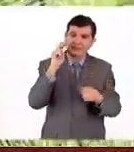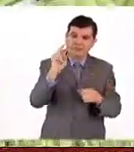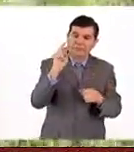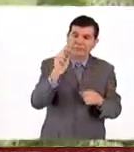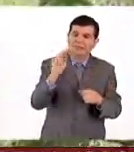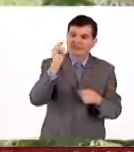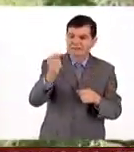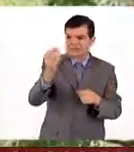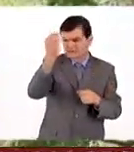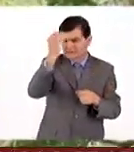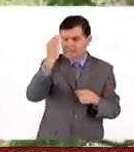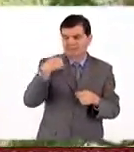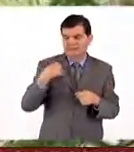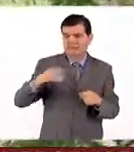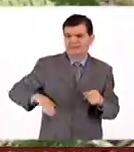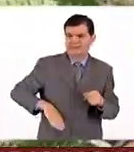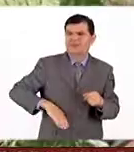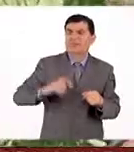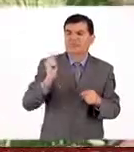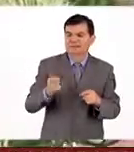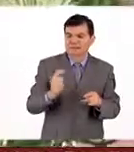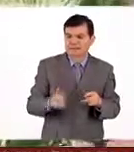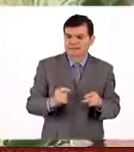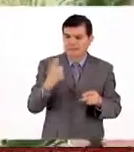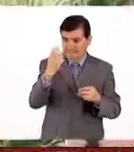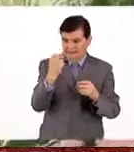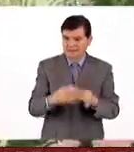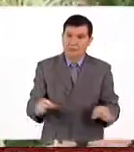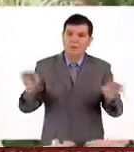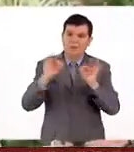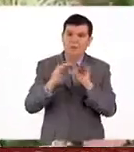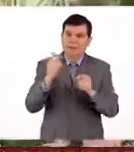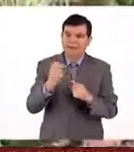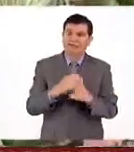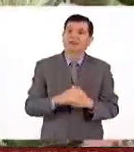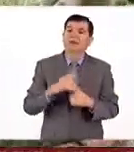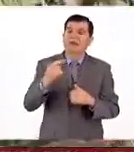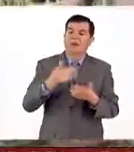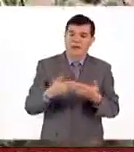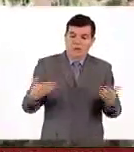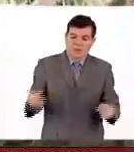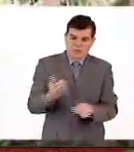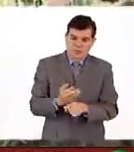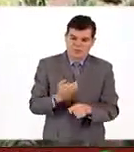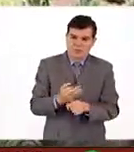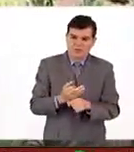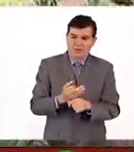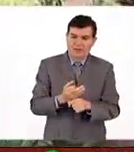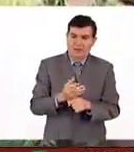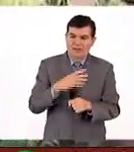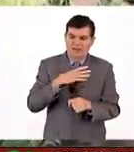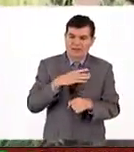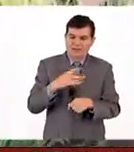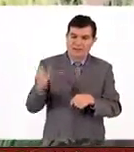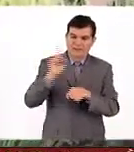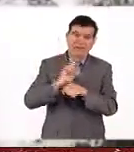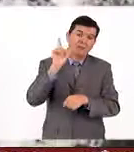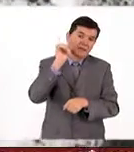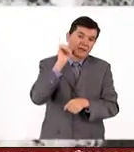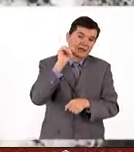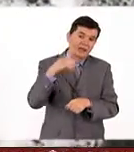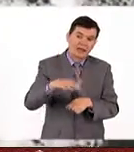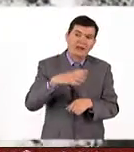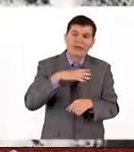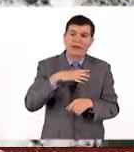hacer ciencia, a mí en qué me beneficia, creo que eso es una cosa muy importante y actualmente en este día de mañana